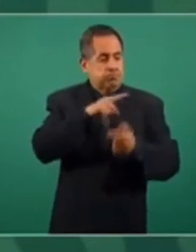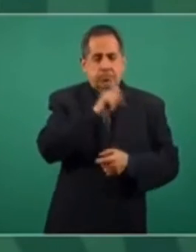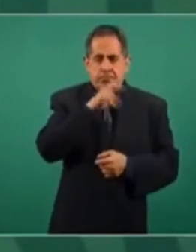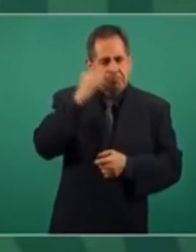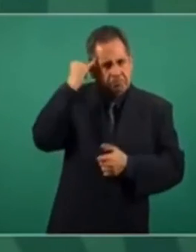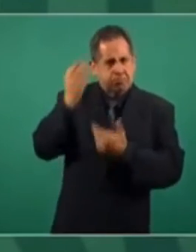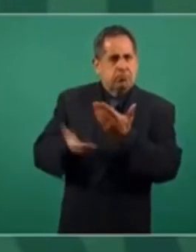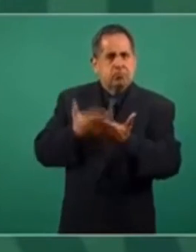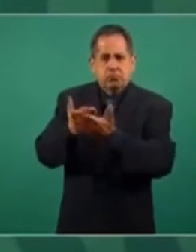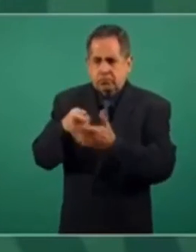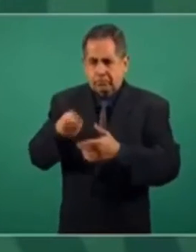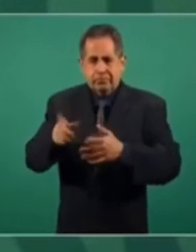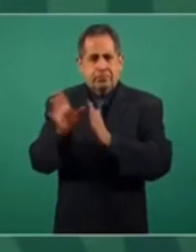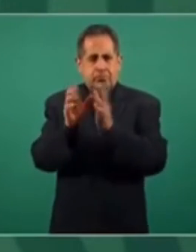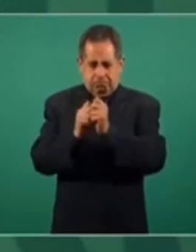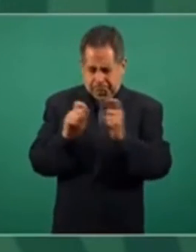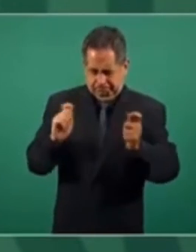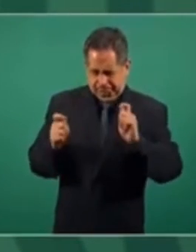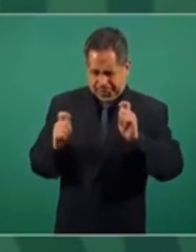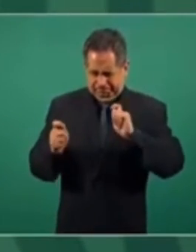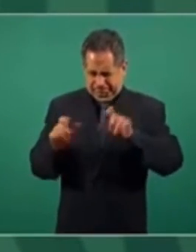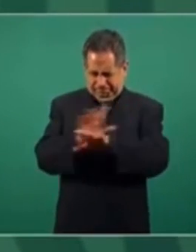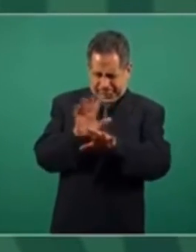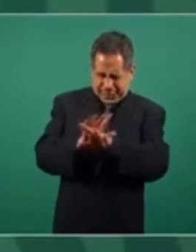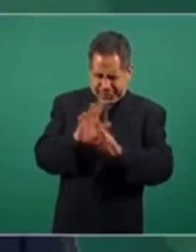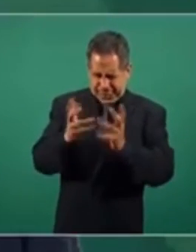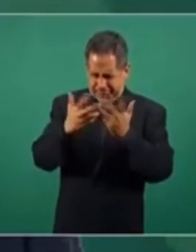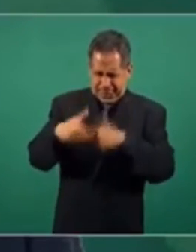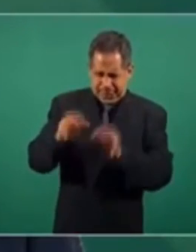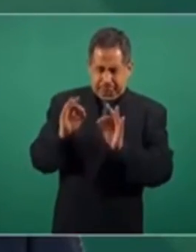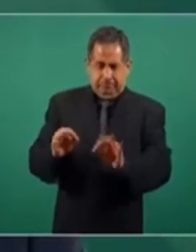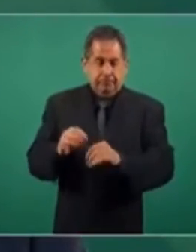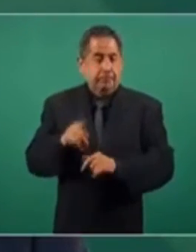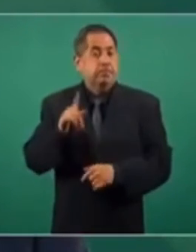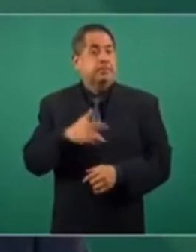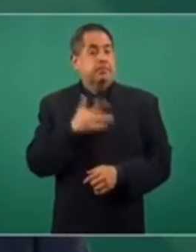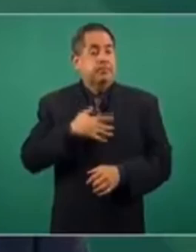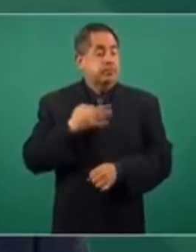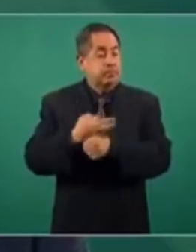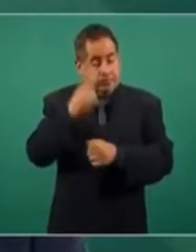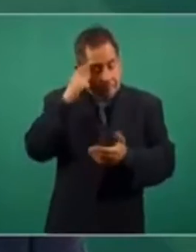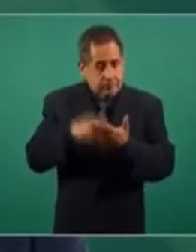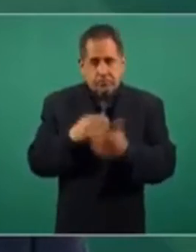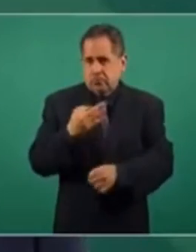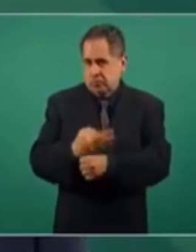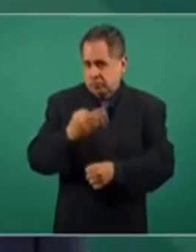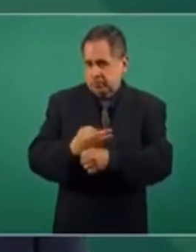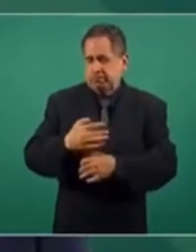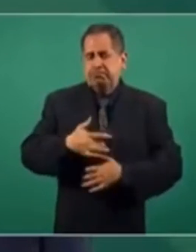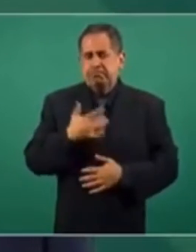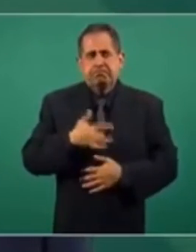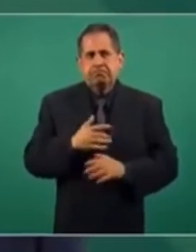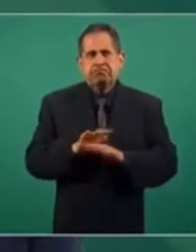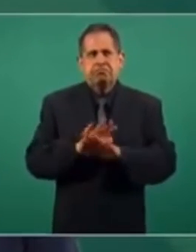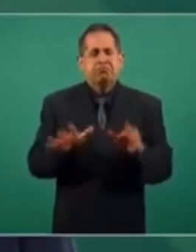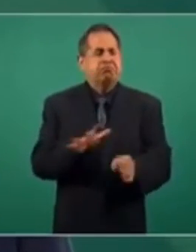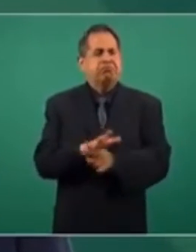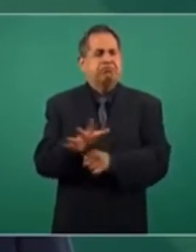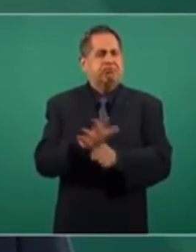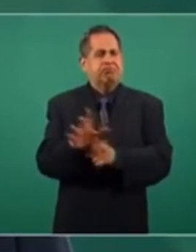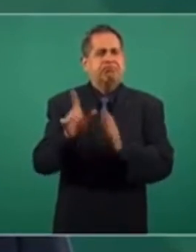Sin embargo, yo creo que en este momento ya tenemos el andamiaje